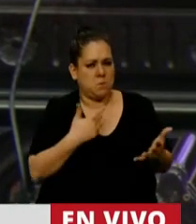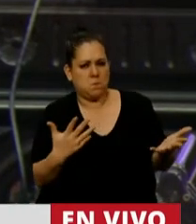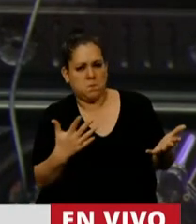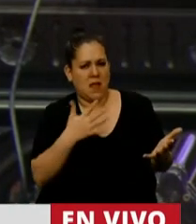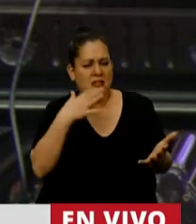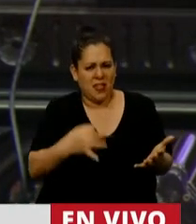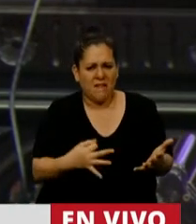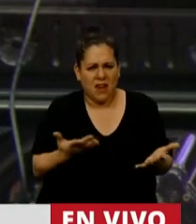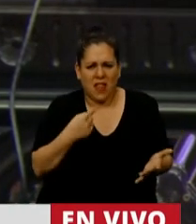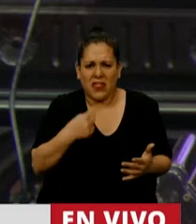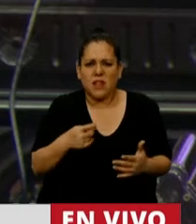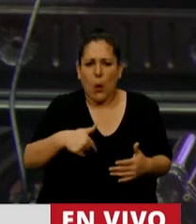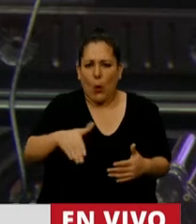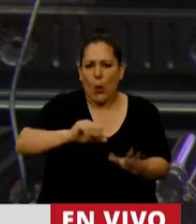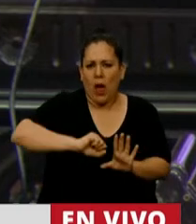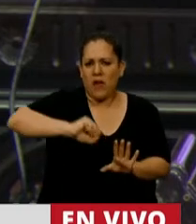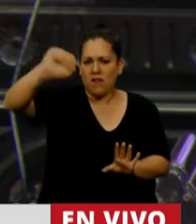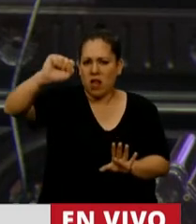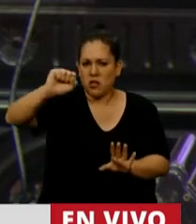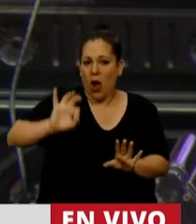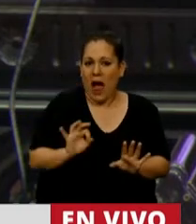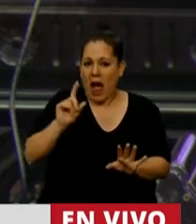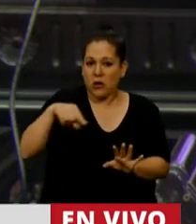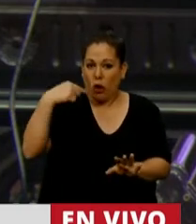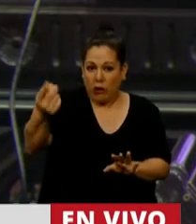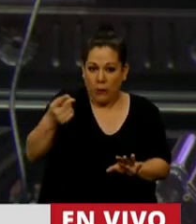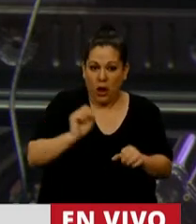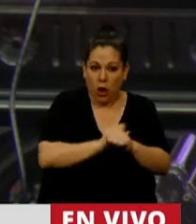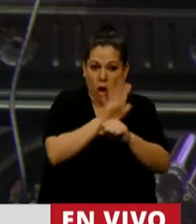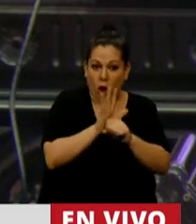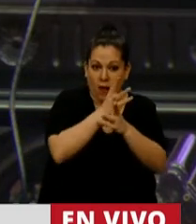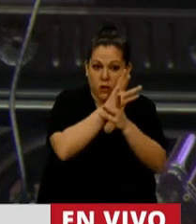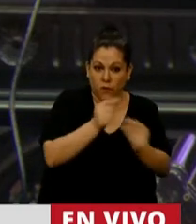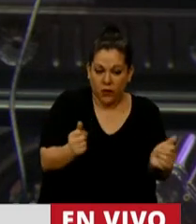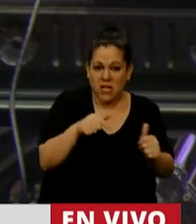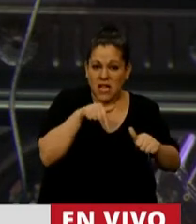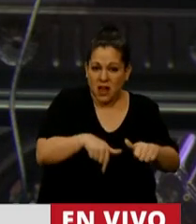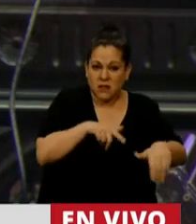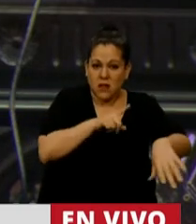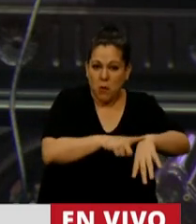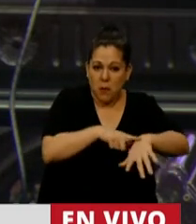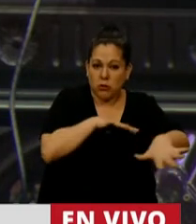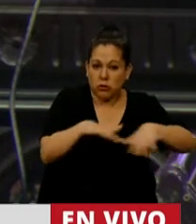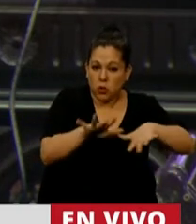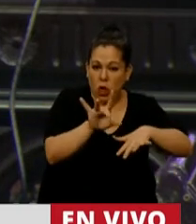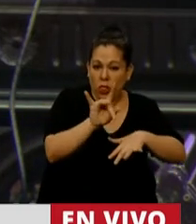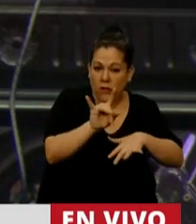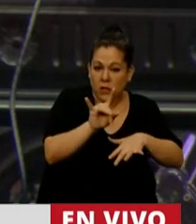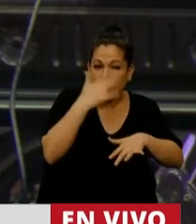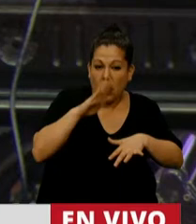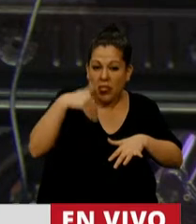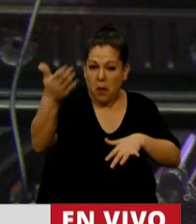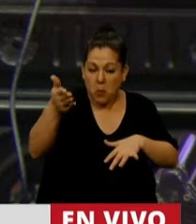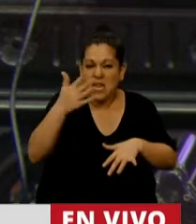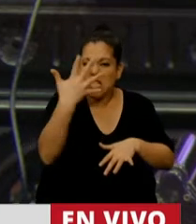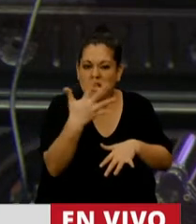crecimiento, se prevé un crecimiento para el año que viene, después de esta pandemia y después de esta difícil situación que estamos atravesando de